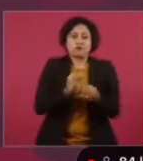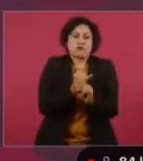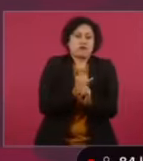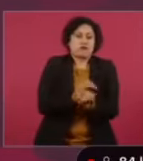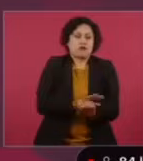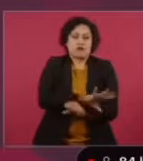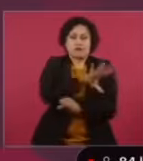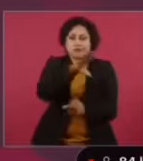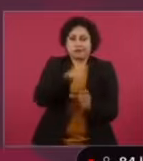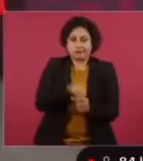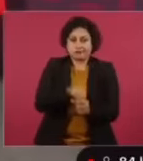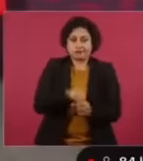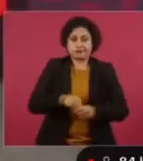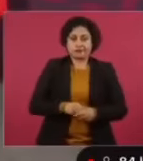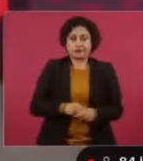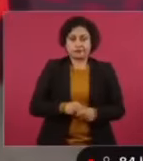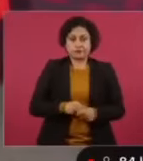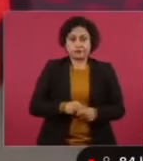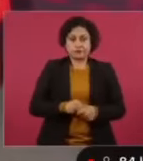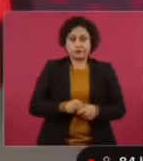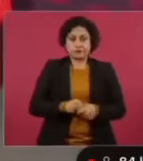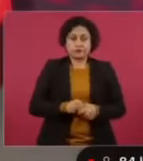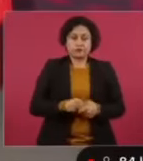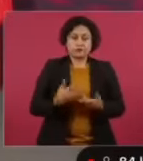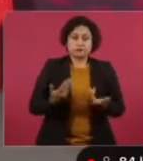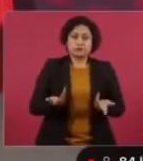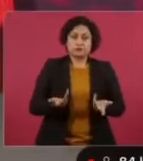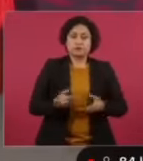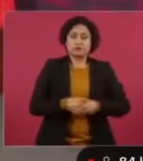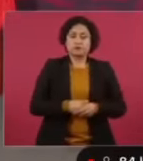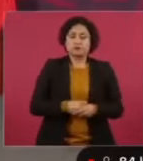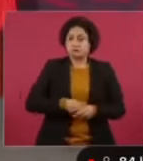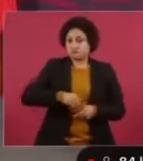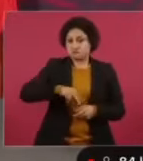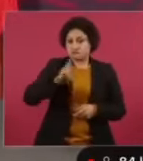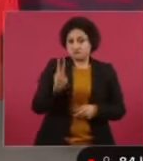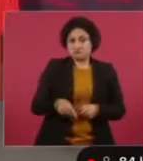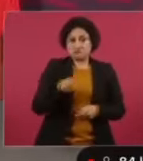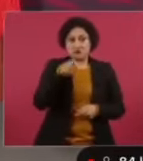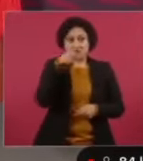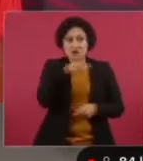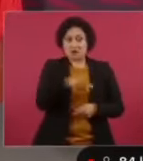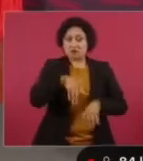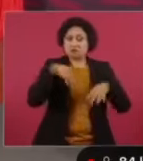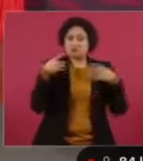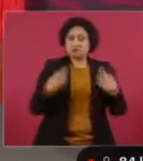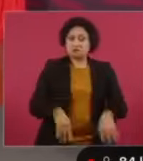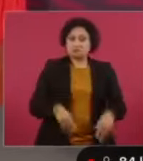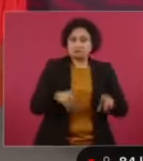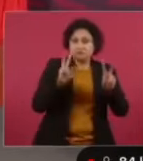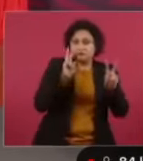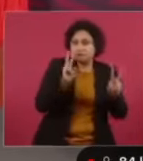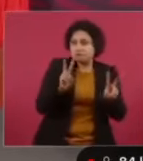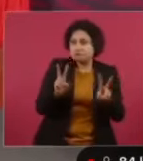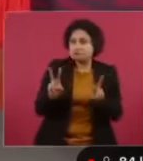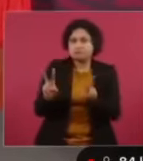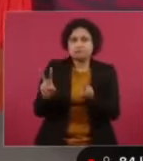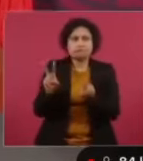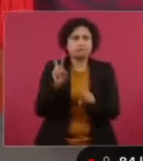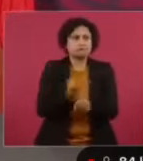Está pendiente, ha hecho muy buen trabajo, es un buen gobernador.